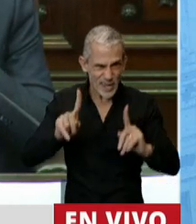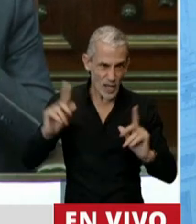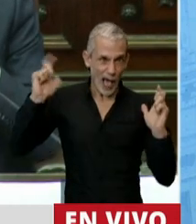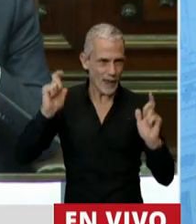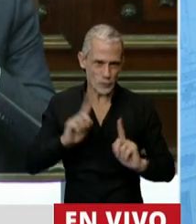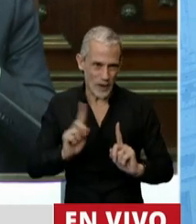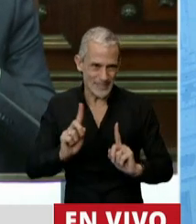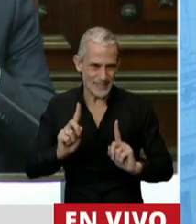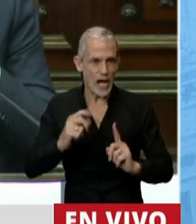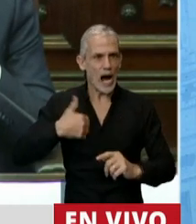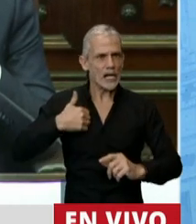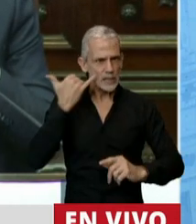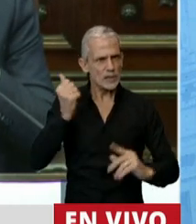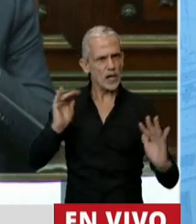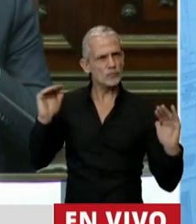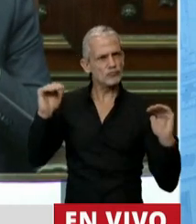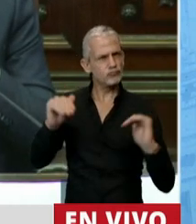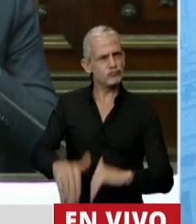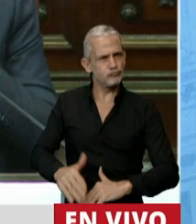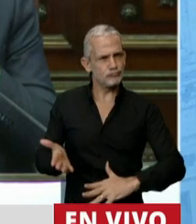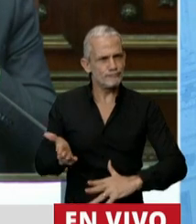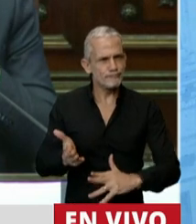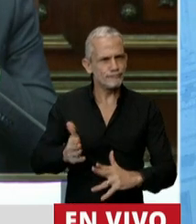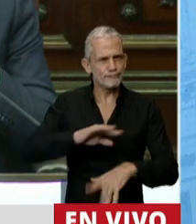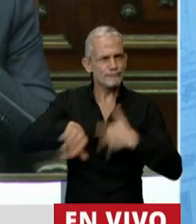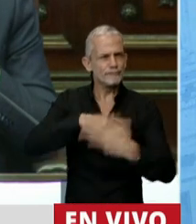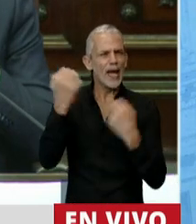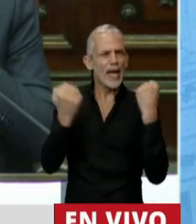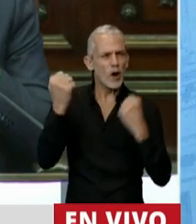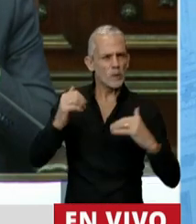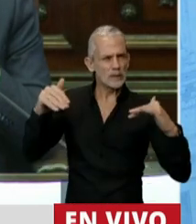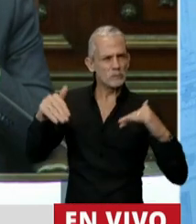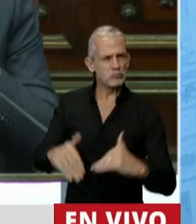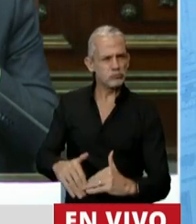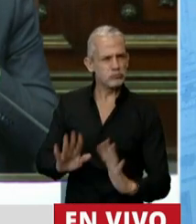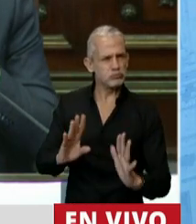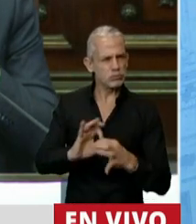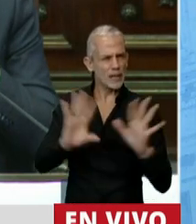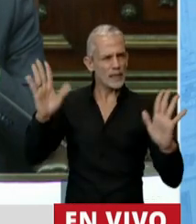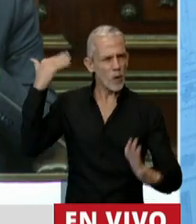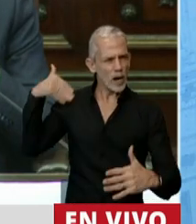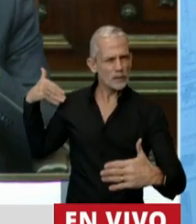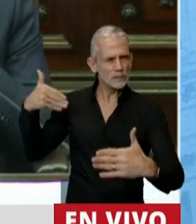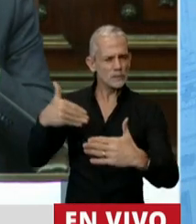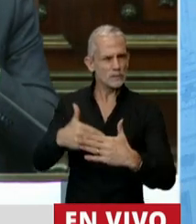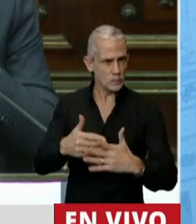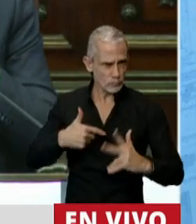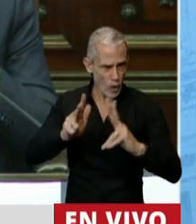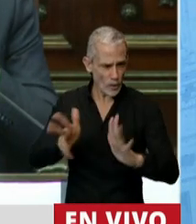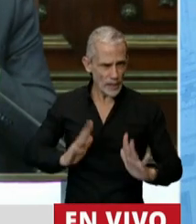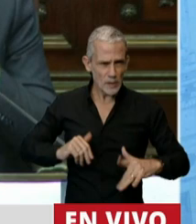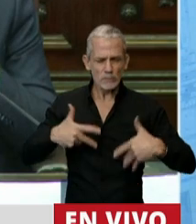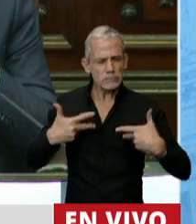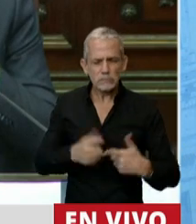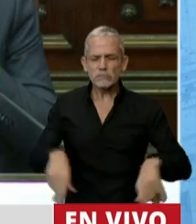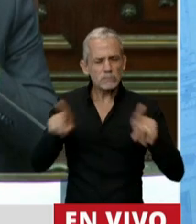La Argentina estaba sumida en una de las peores crisis de la historia de la democracia. Lo dijimos y nos cansamos de decirlo y lo